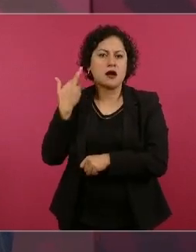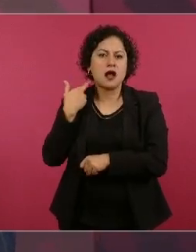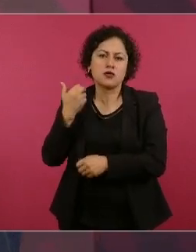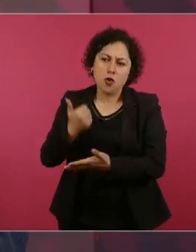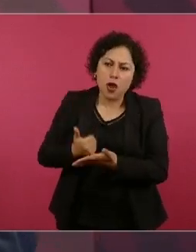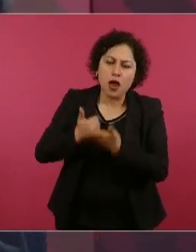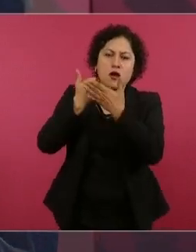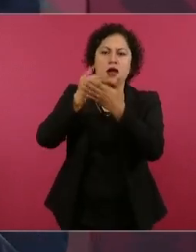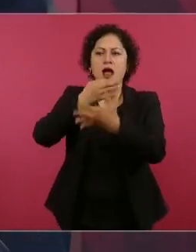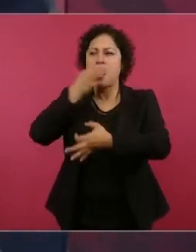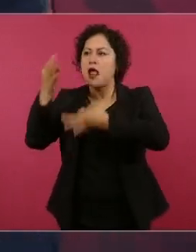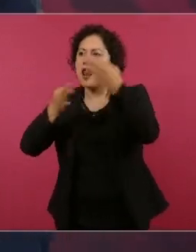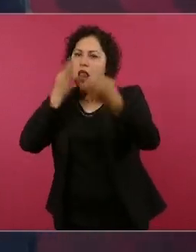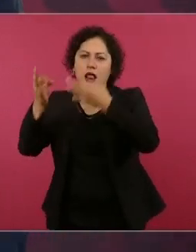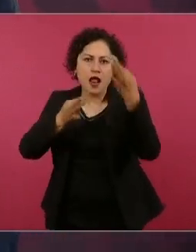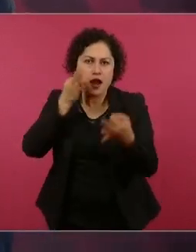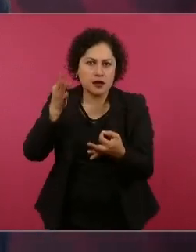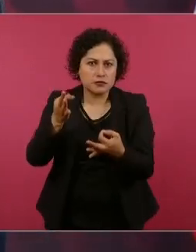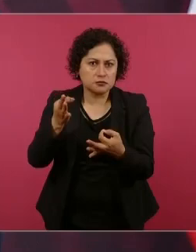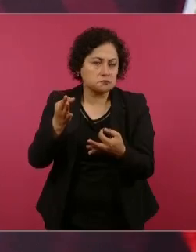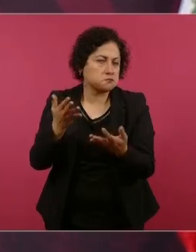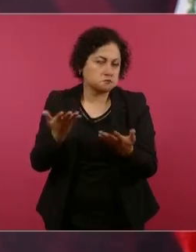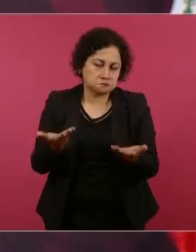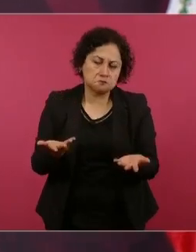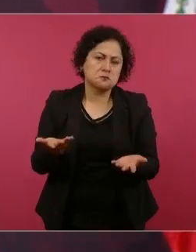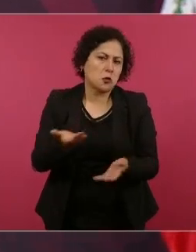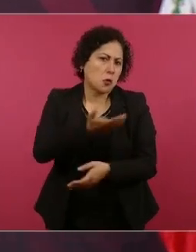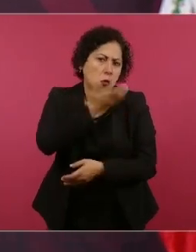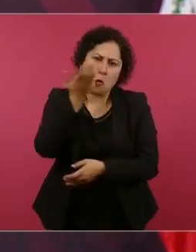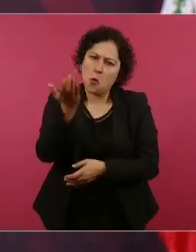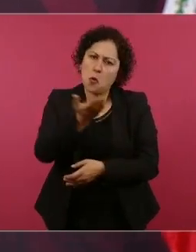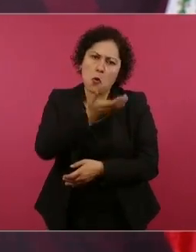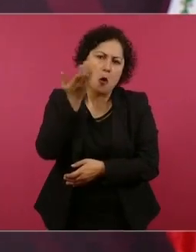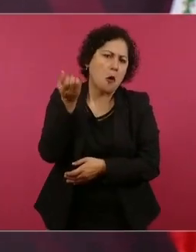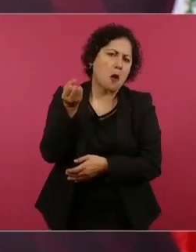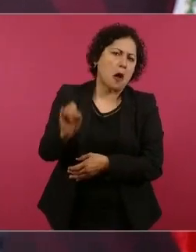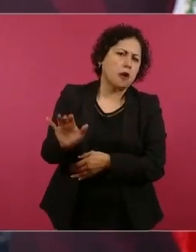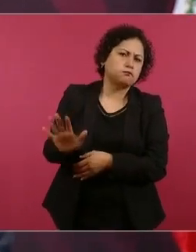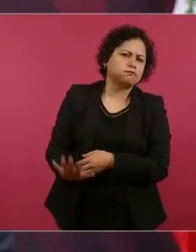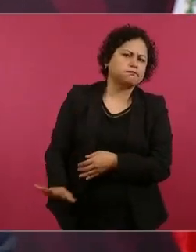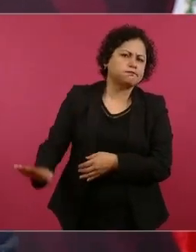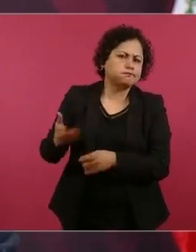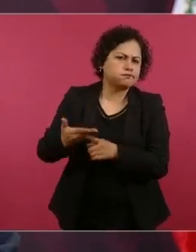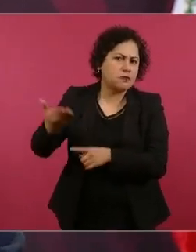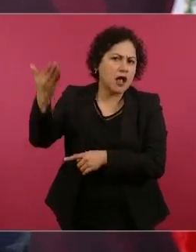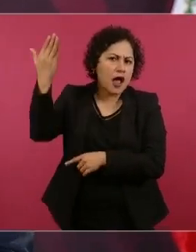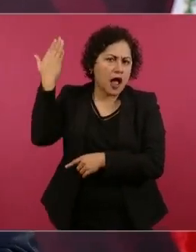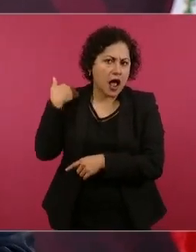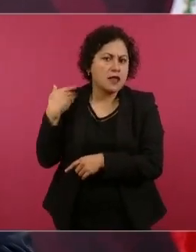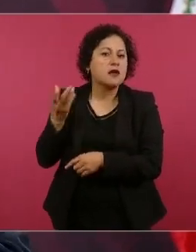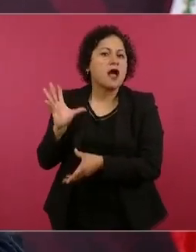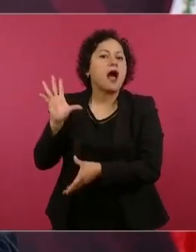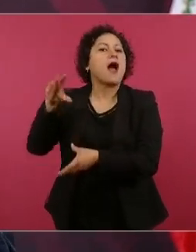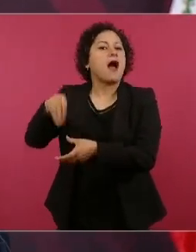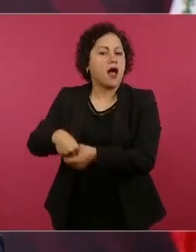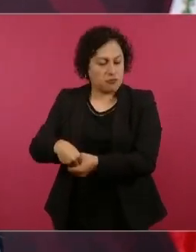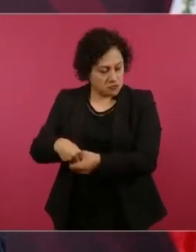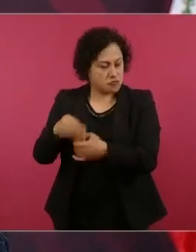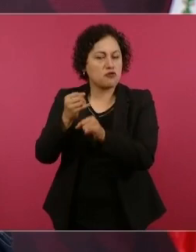y también información política y de todo tipo.